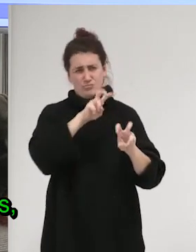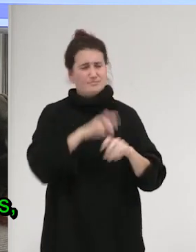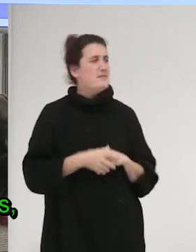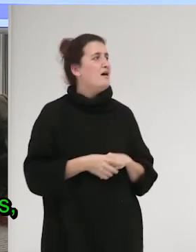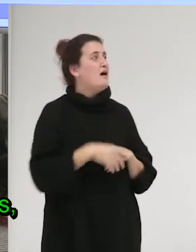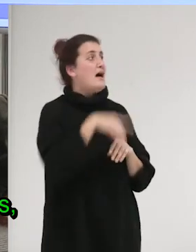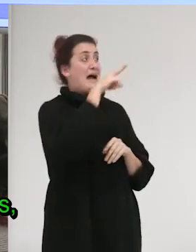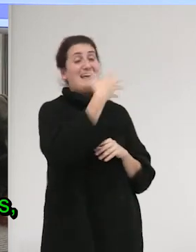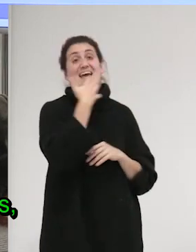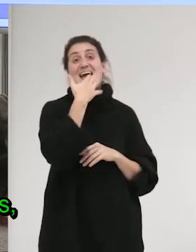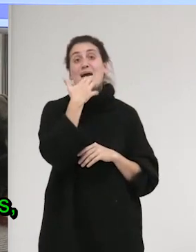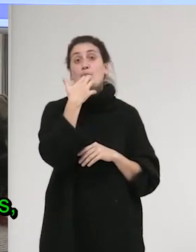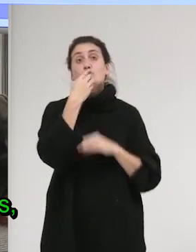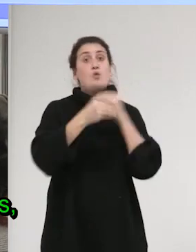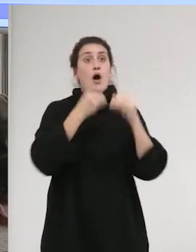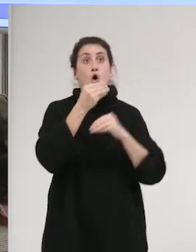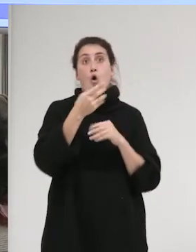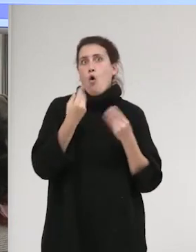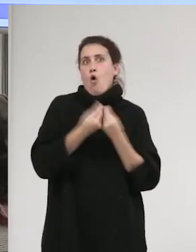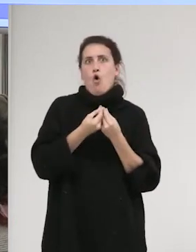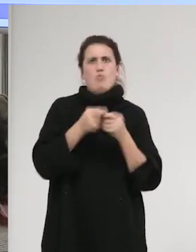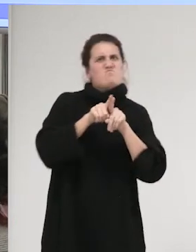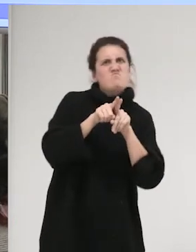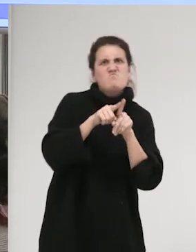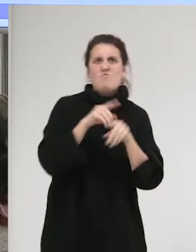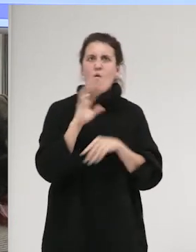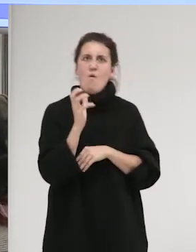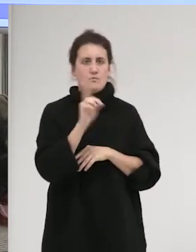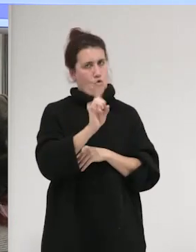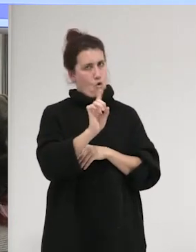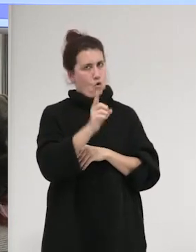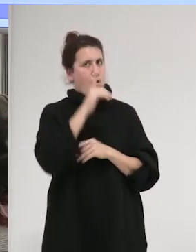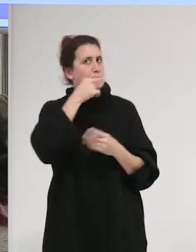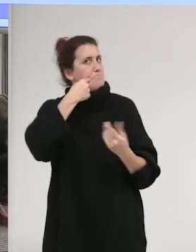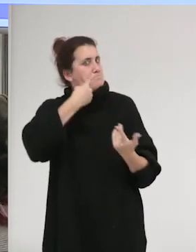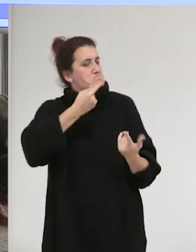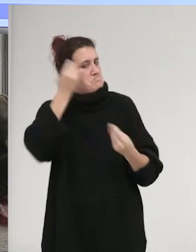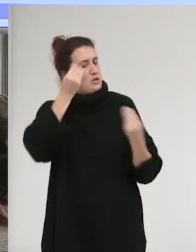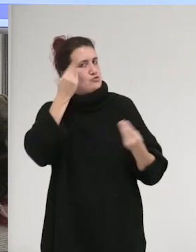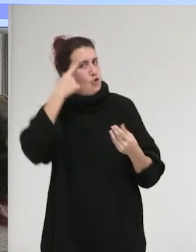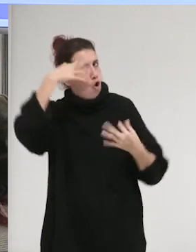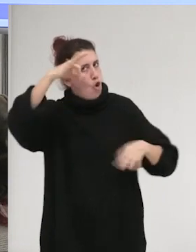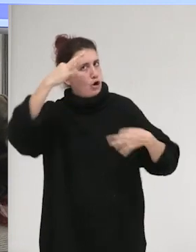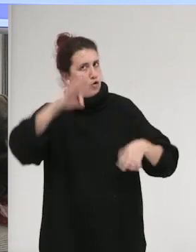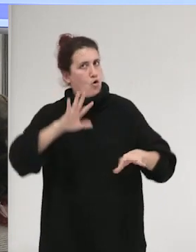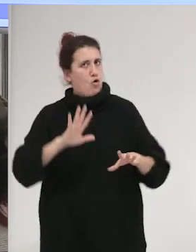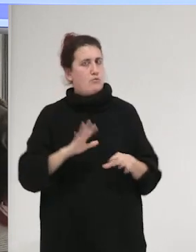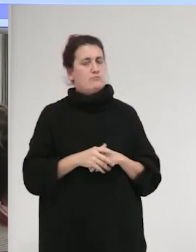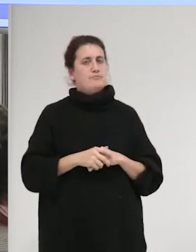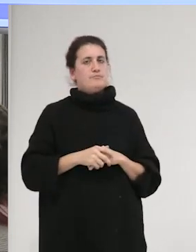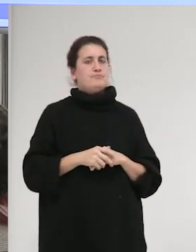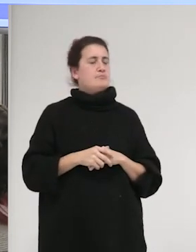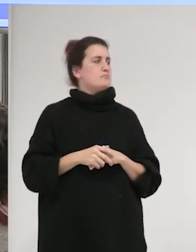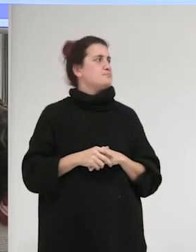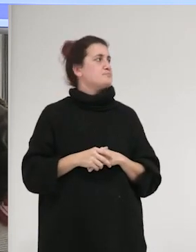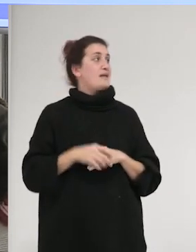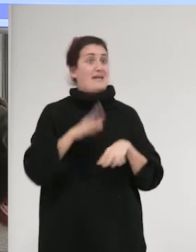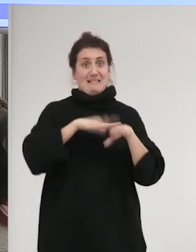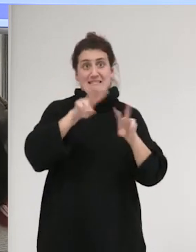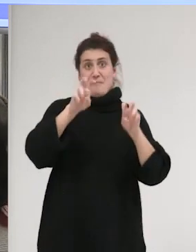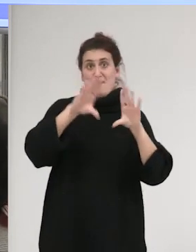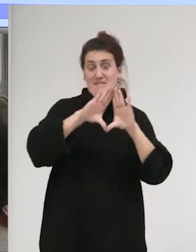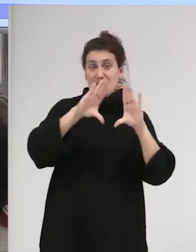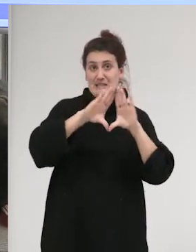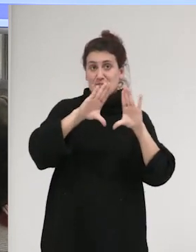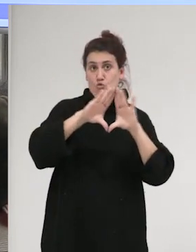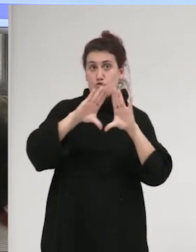que cuando yo pongo ejemplos no lo hago con acritud. Por mucho que a mí me parece obvio que en los feminismos